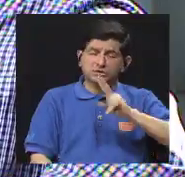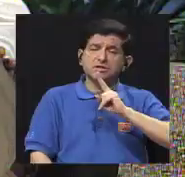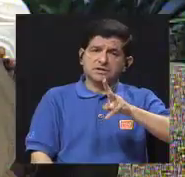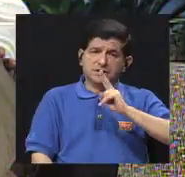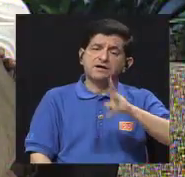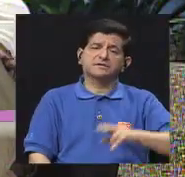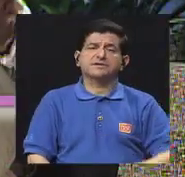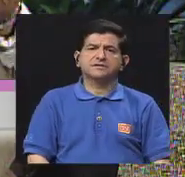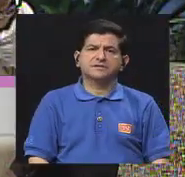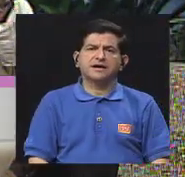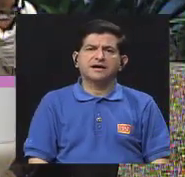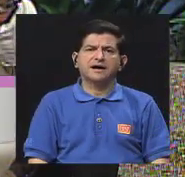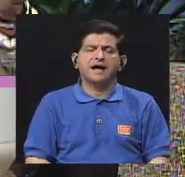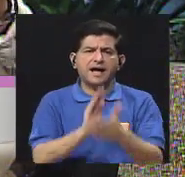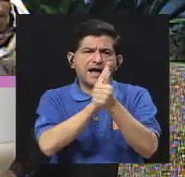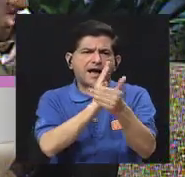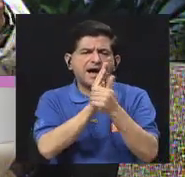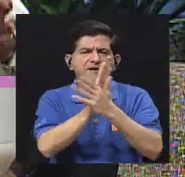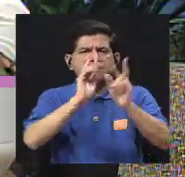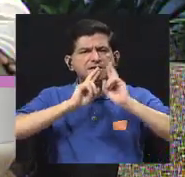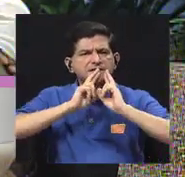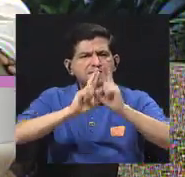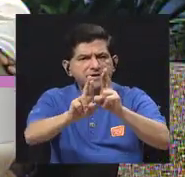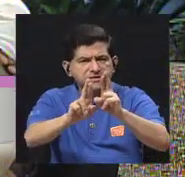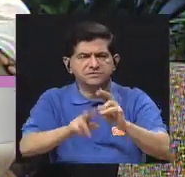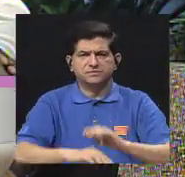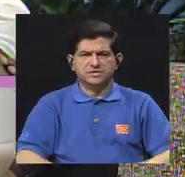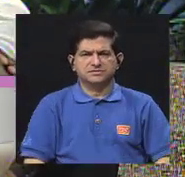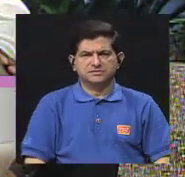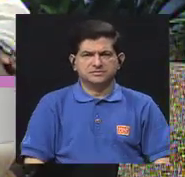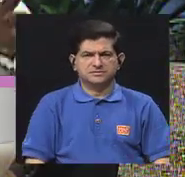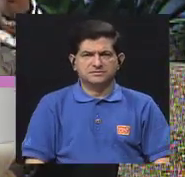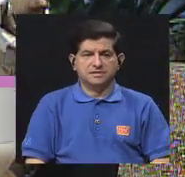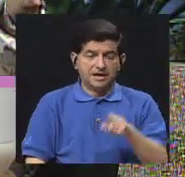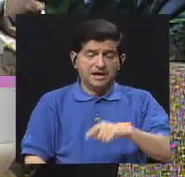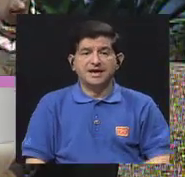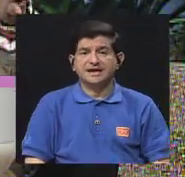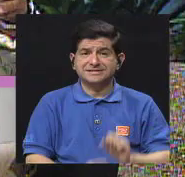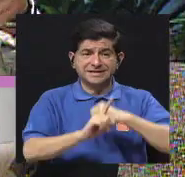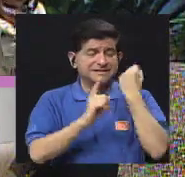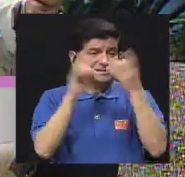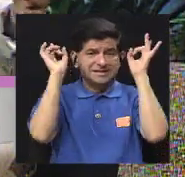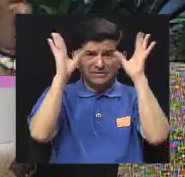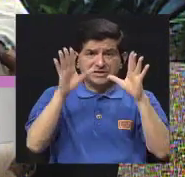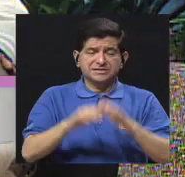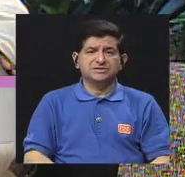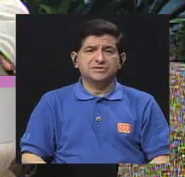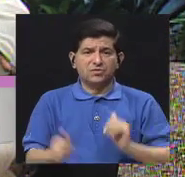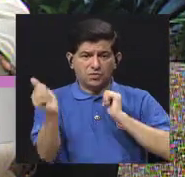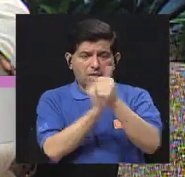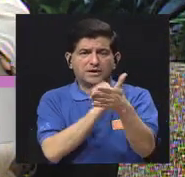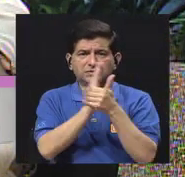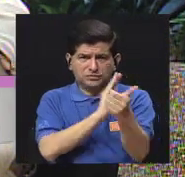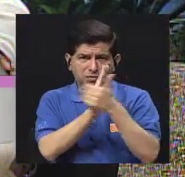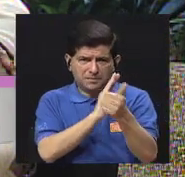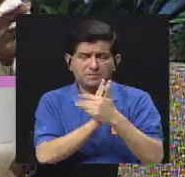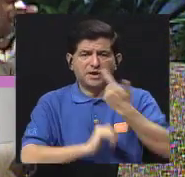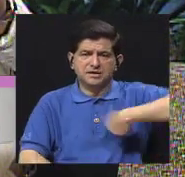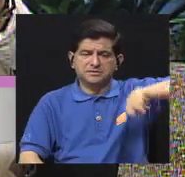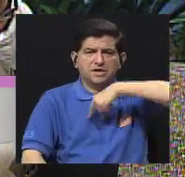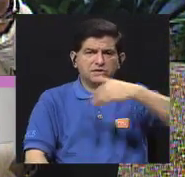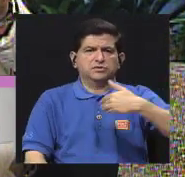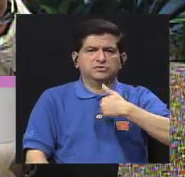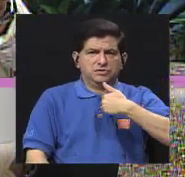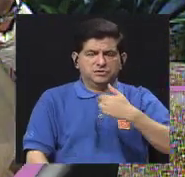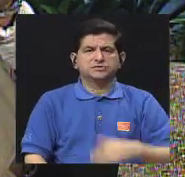es la capacidad de respuesta, que es un desastre cuando sobrepasan esa capacidad, pues vamos a